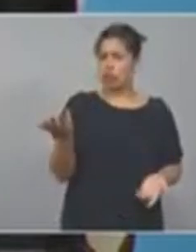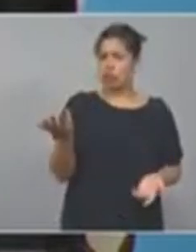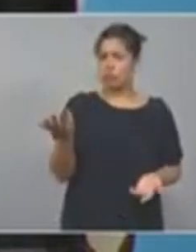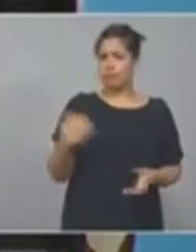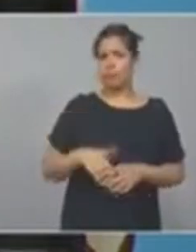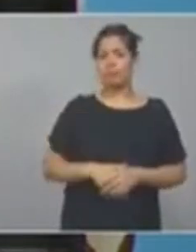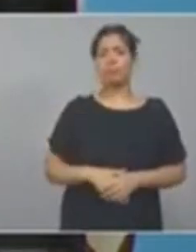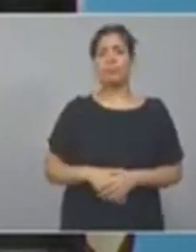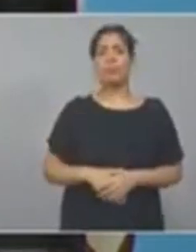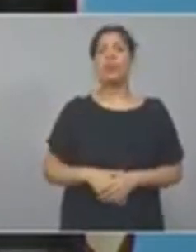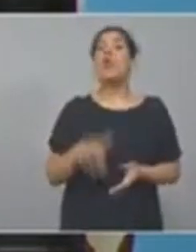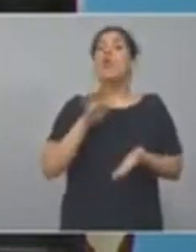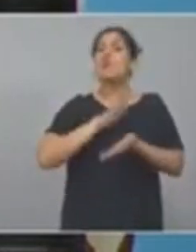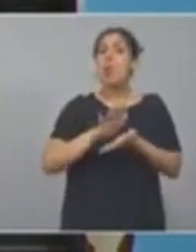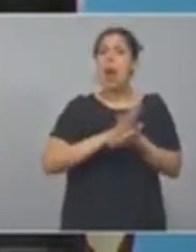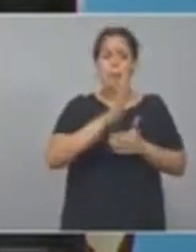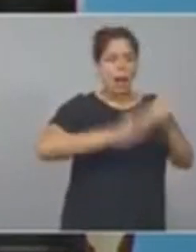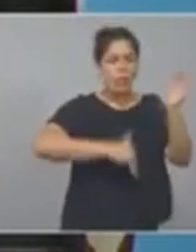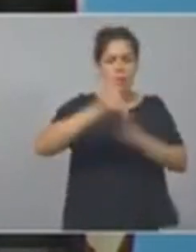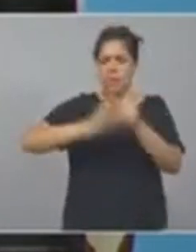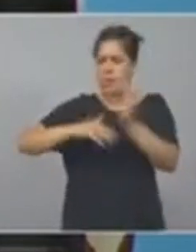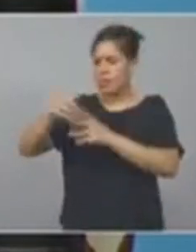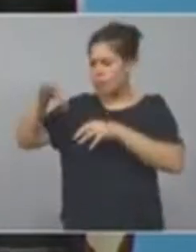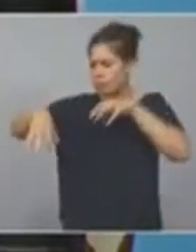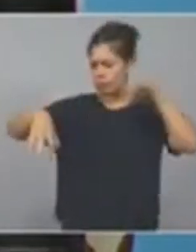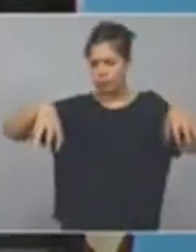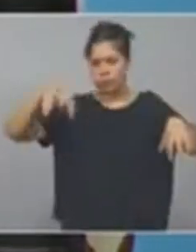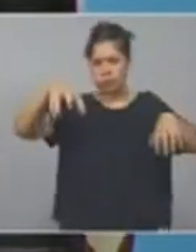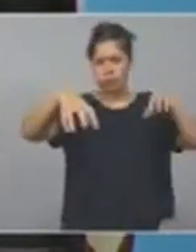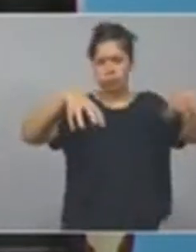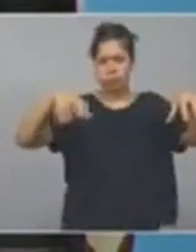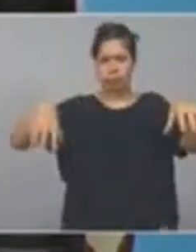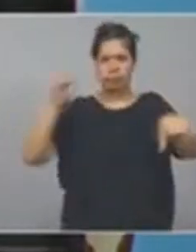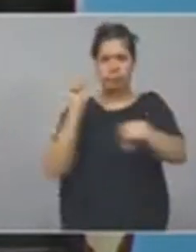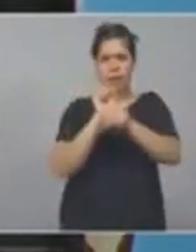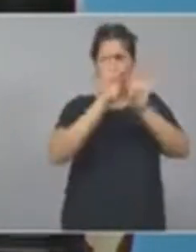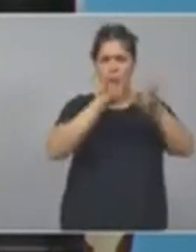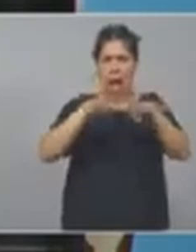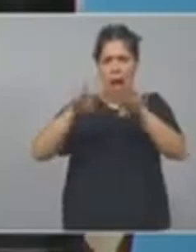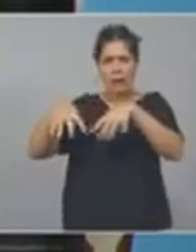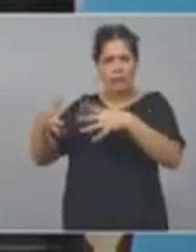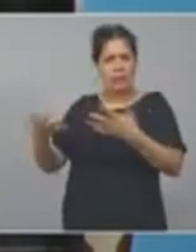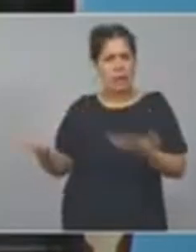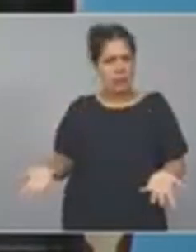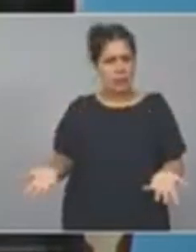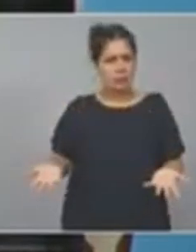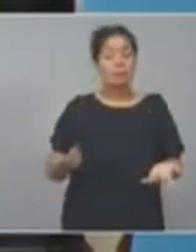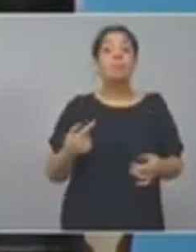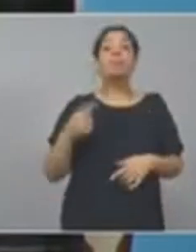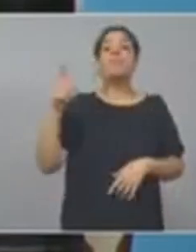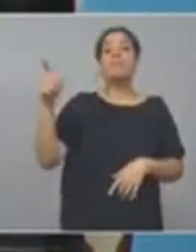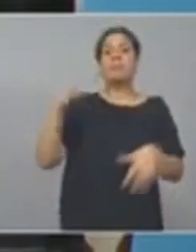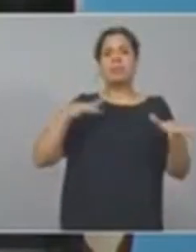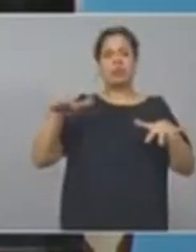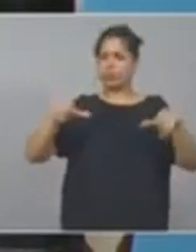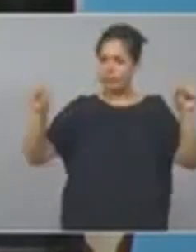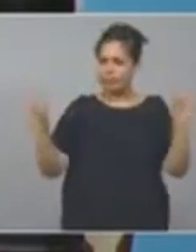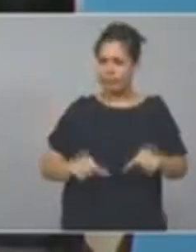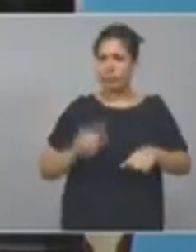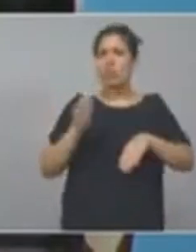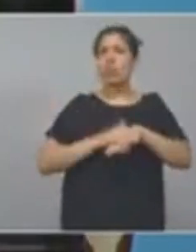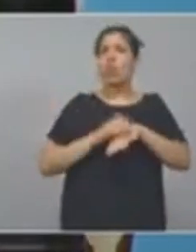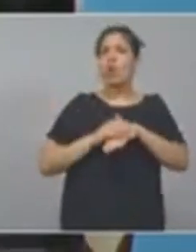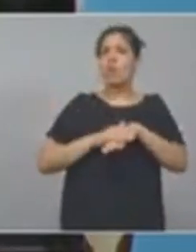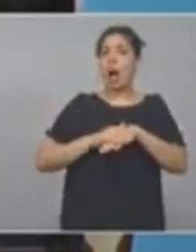y nuevas cárceles paradas por culpa del no pago de este convenio. Esto